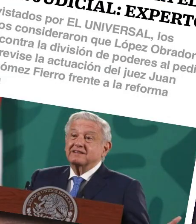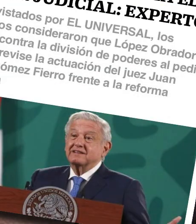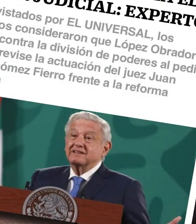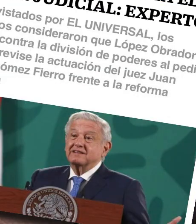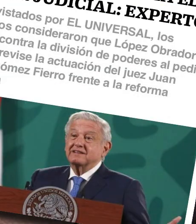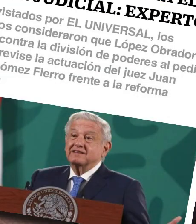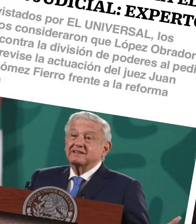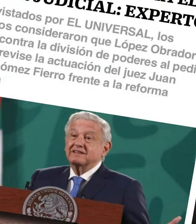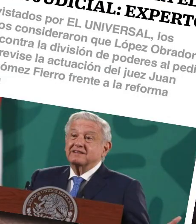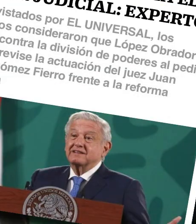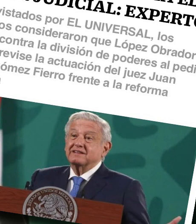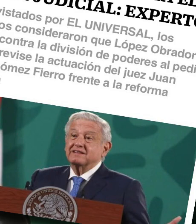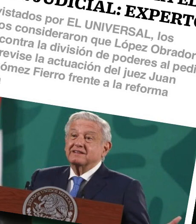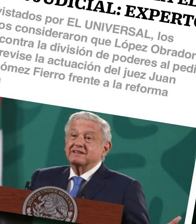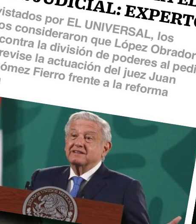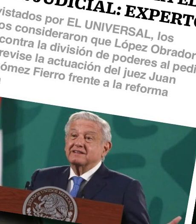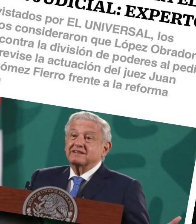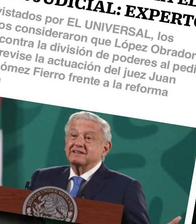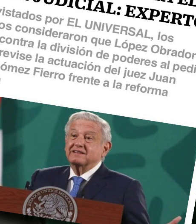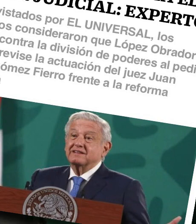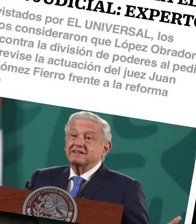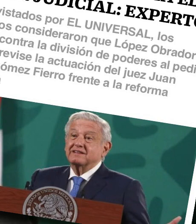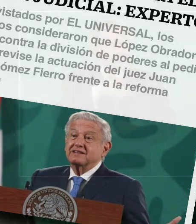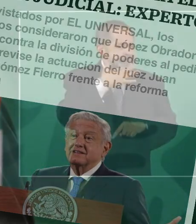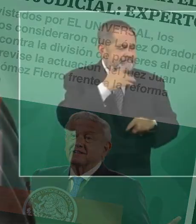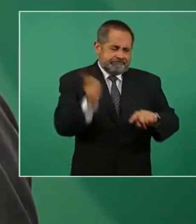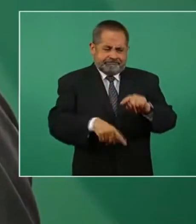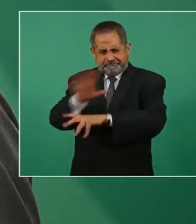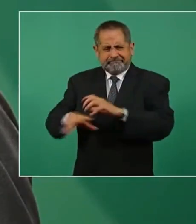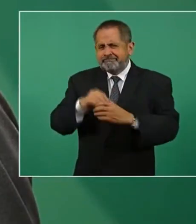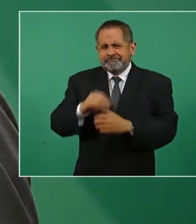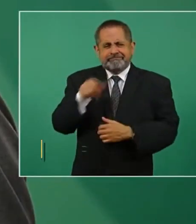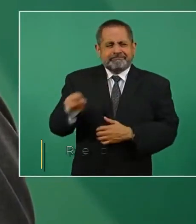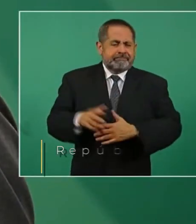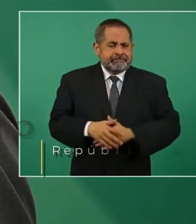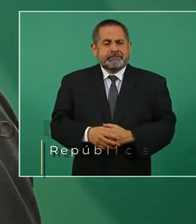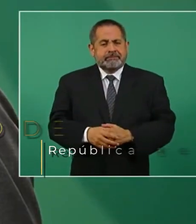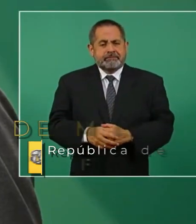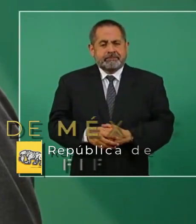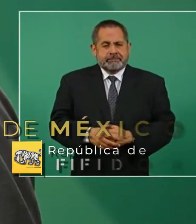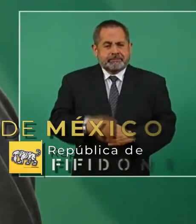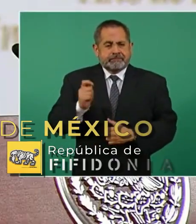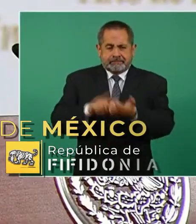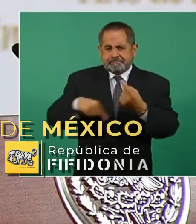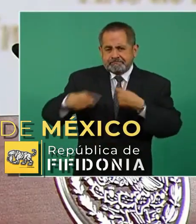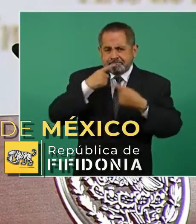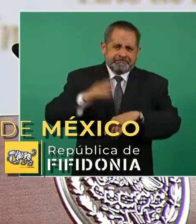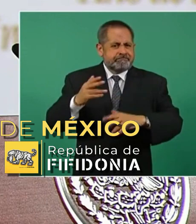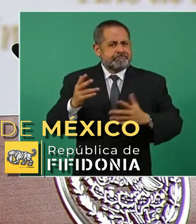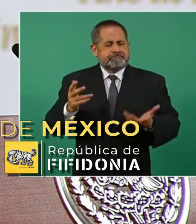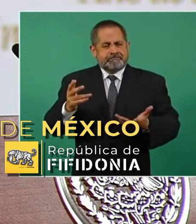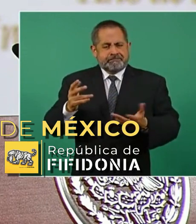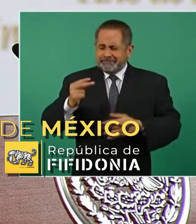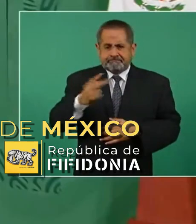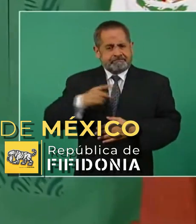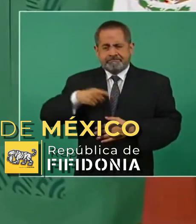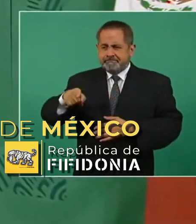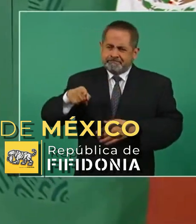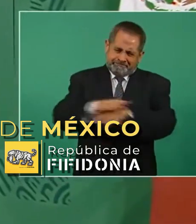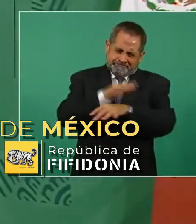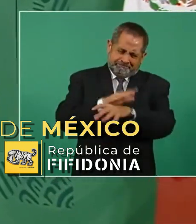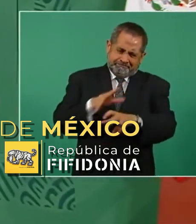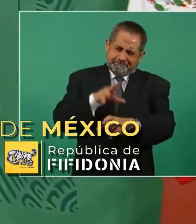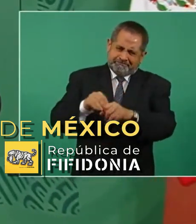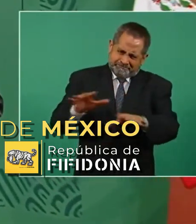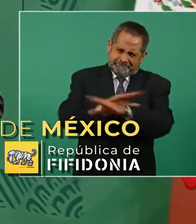iniciado un proceso de purificación, de reforma, de limpia, que requiere, que necesita, que urge llevar